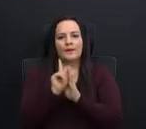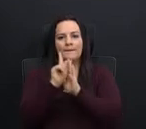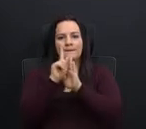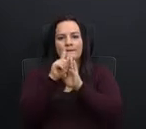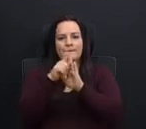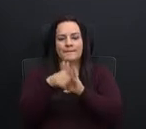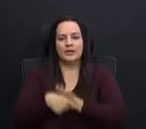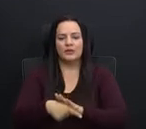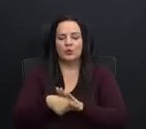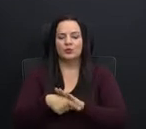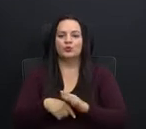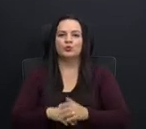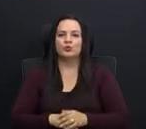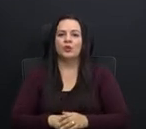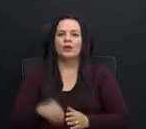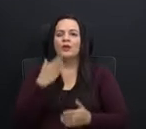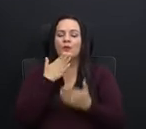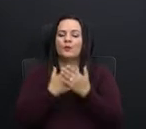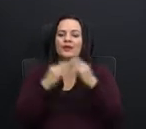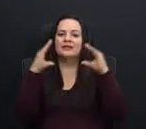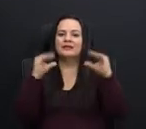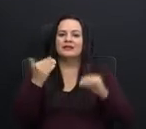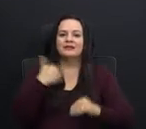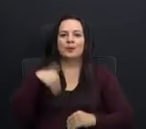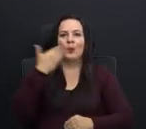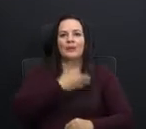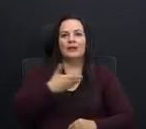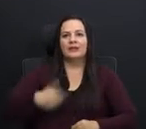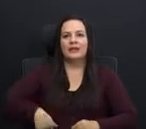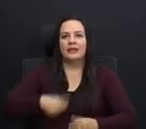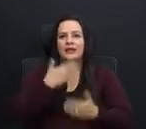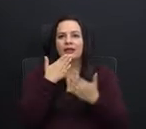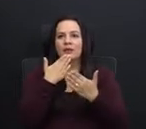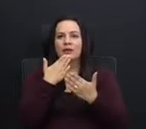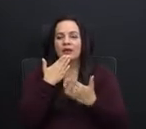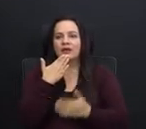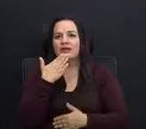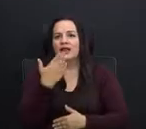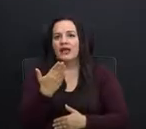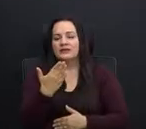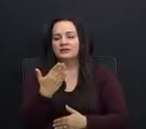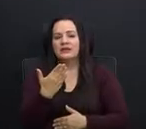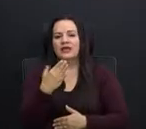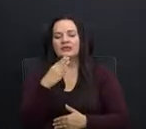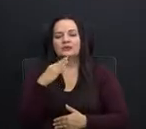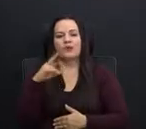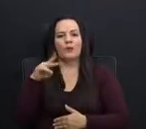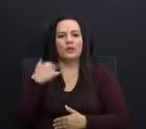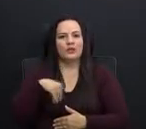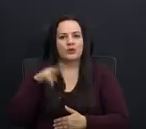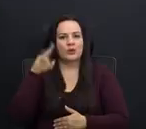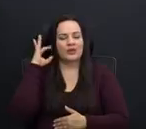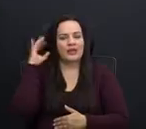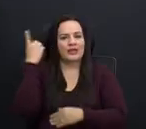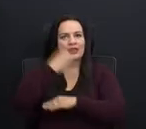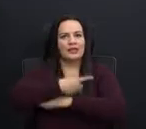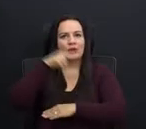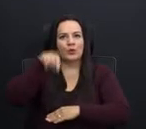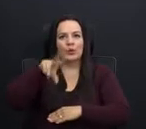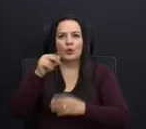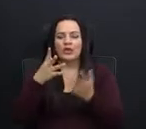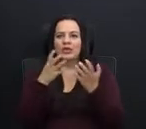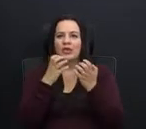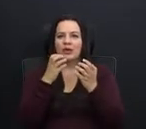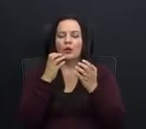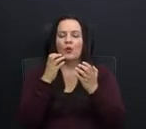Muy buenas tardes, señor presidente. Muchas gracias, compañeros y compañeras. El día de hoy no quiero dejar pasar la oportunidad de